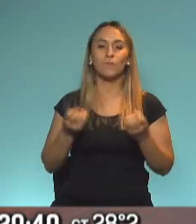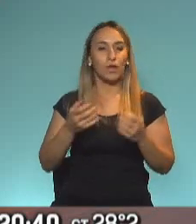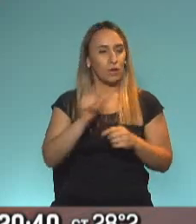volver. Lucía.